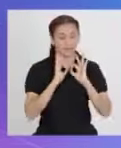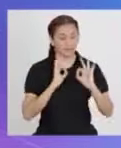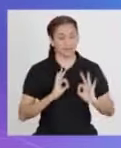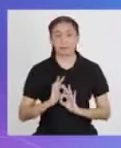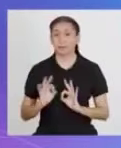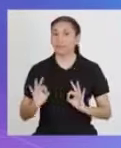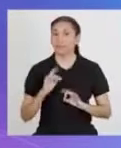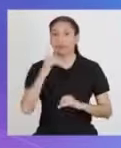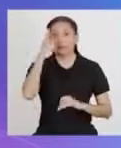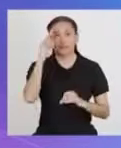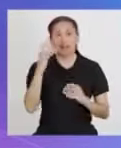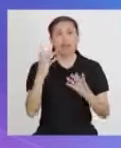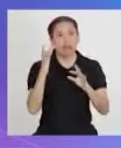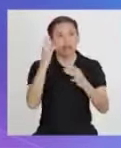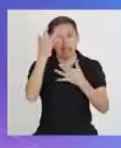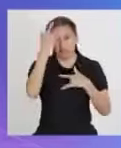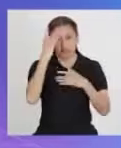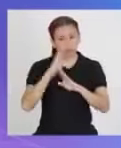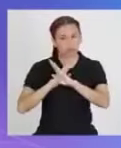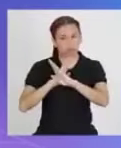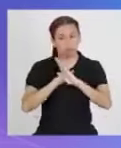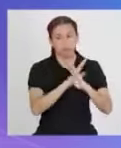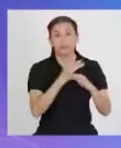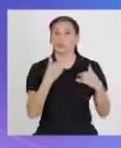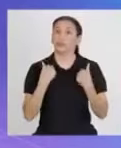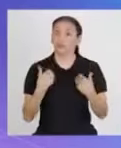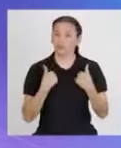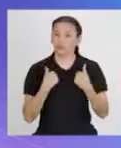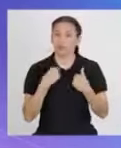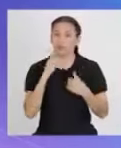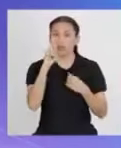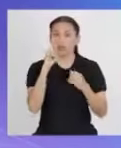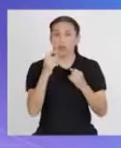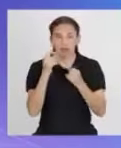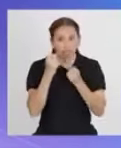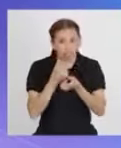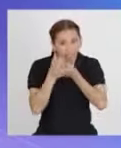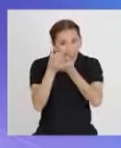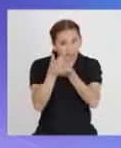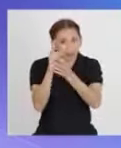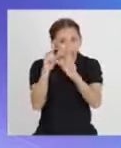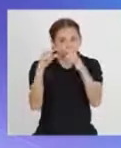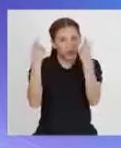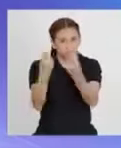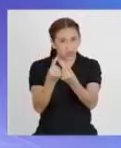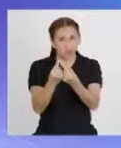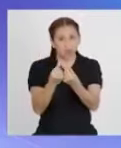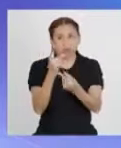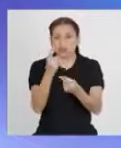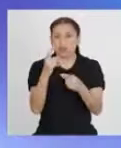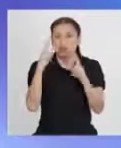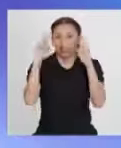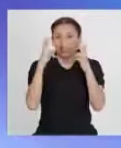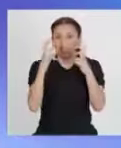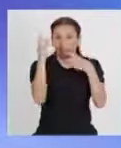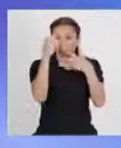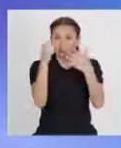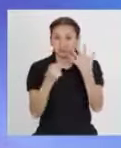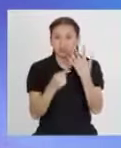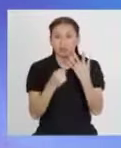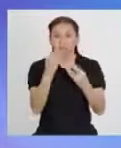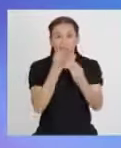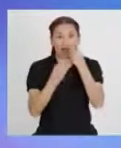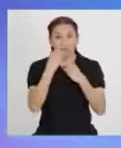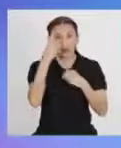para evitar enfermarse. Tengo una pista para el equipo armadillo. Funciones de la alimentación